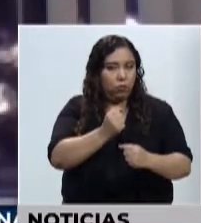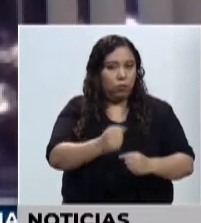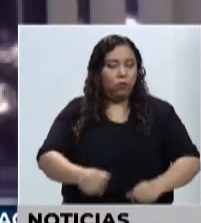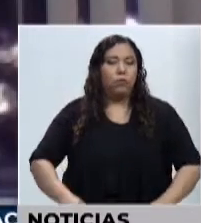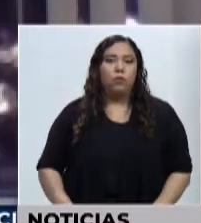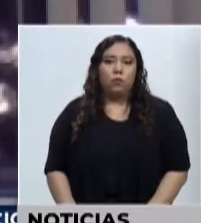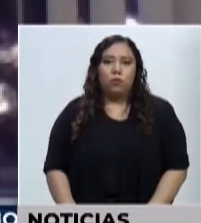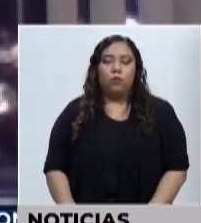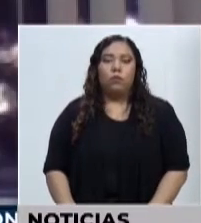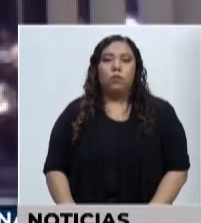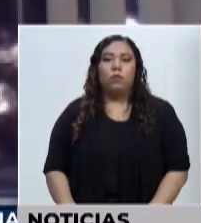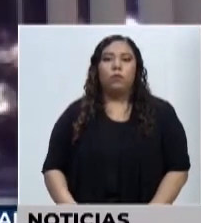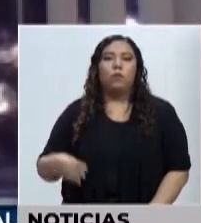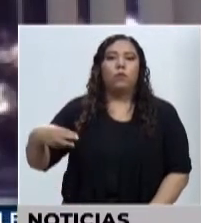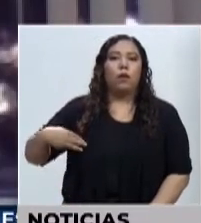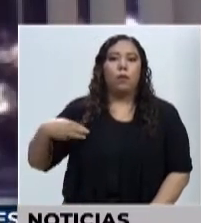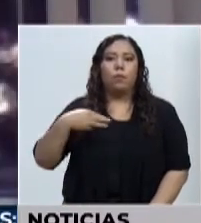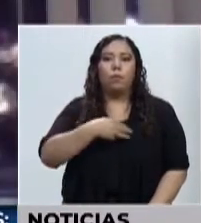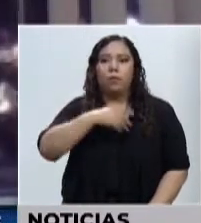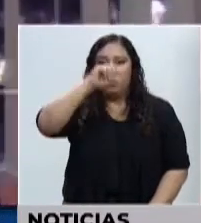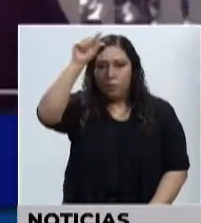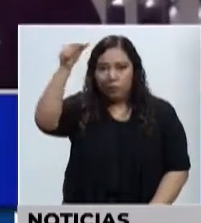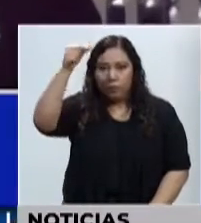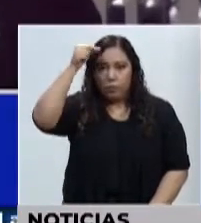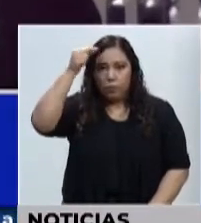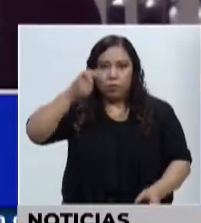desconcentrado de la Secretaría de la Secretaría